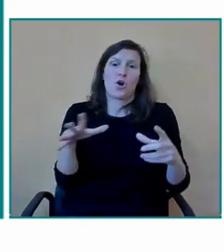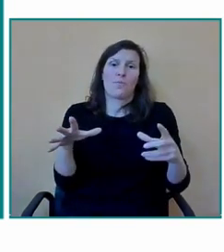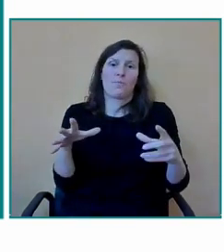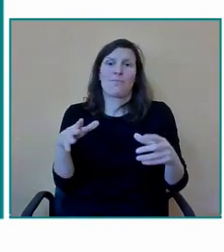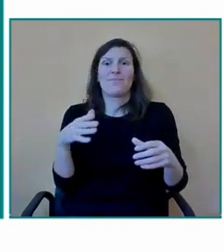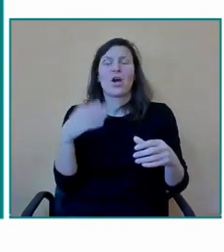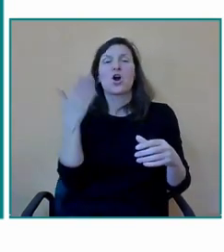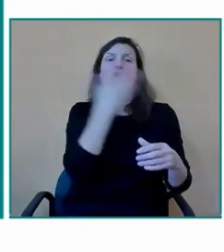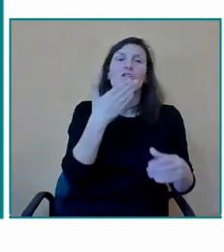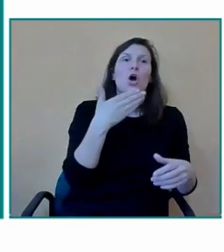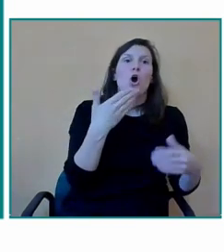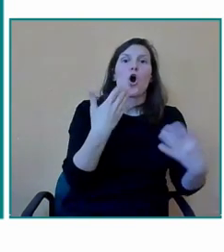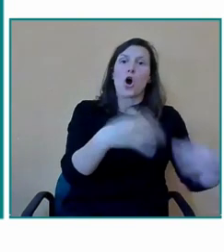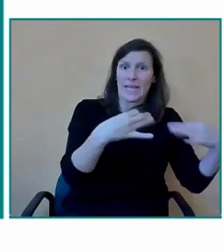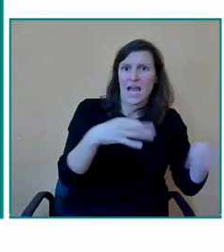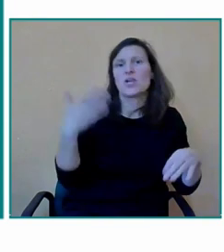octubre